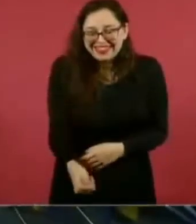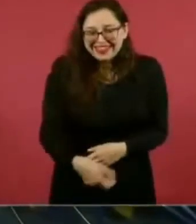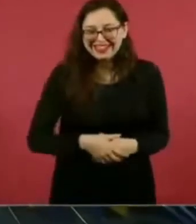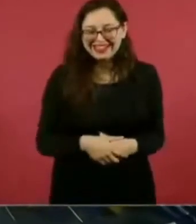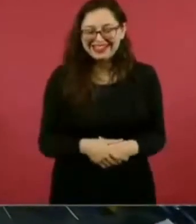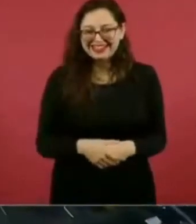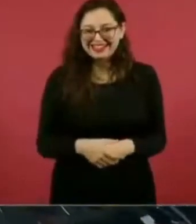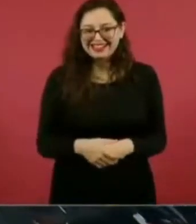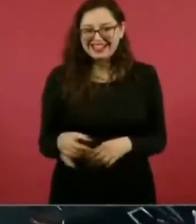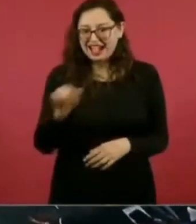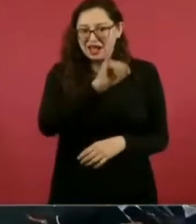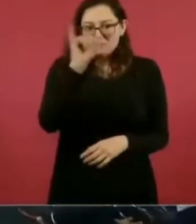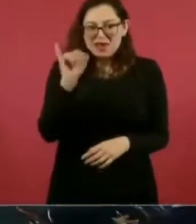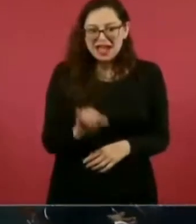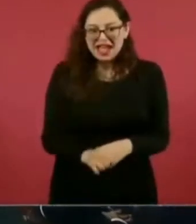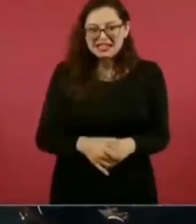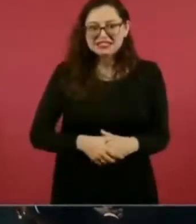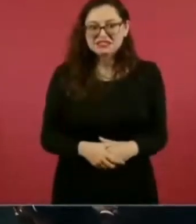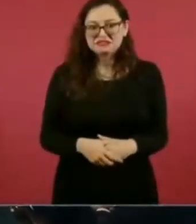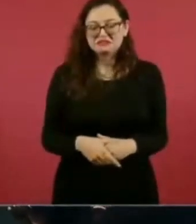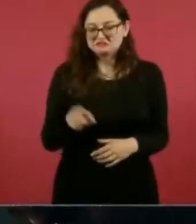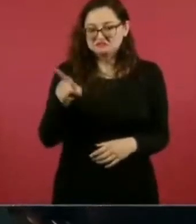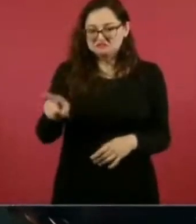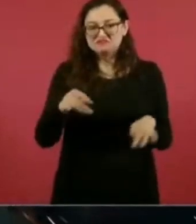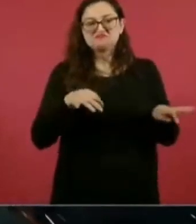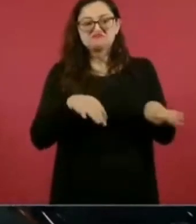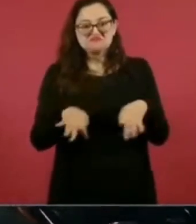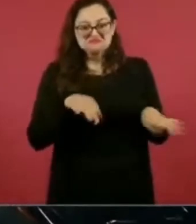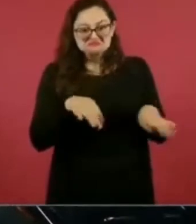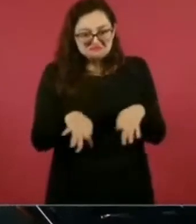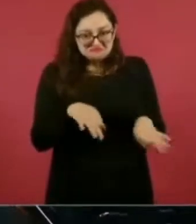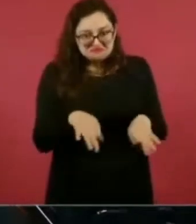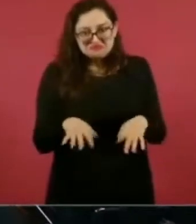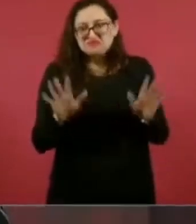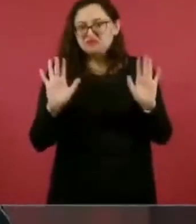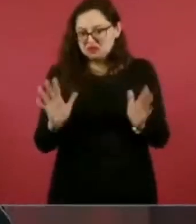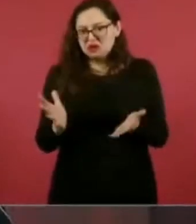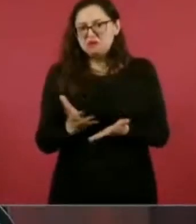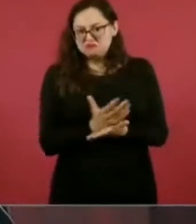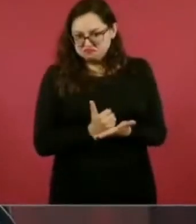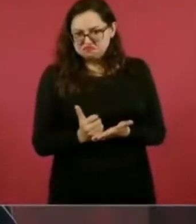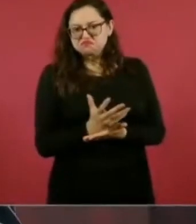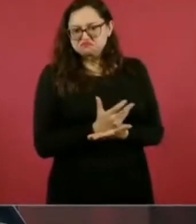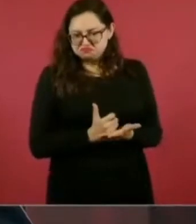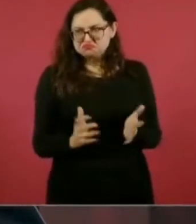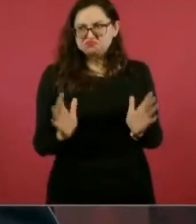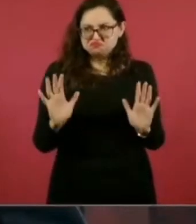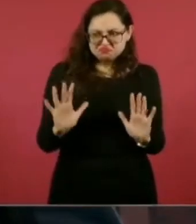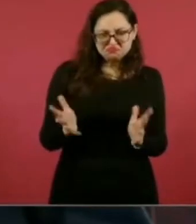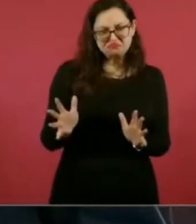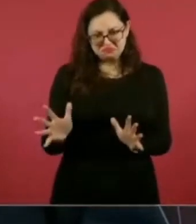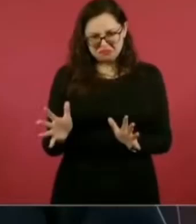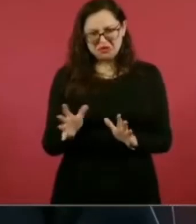y estuvieron ganando ahí, pues más o menos, pero